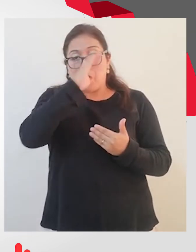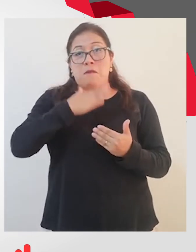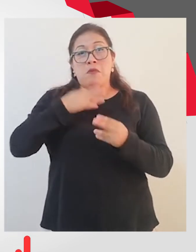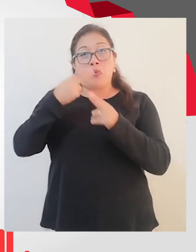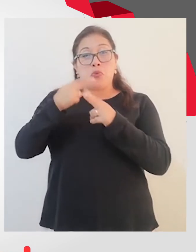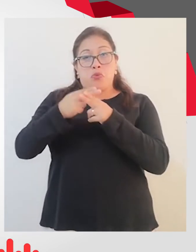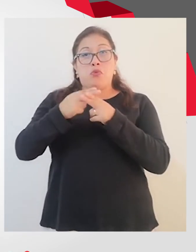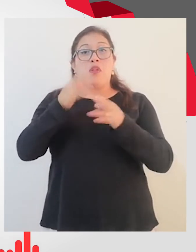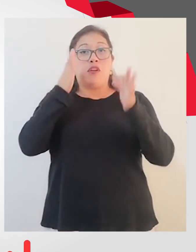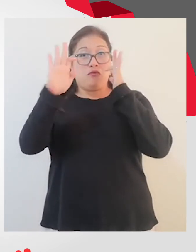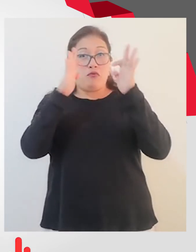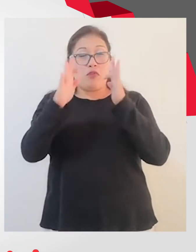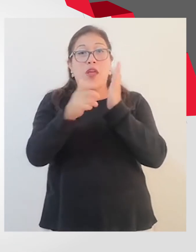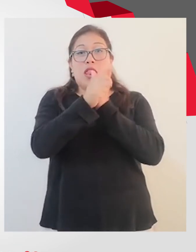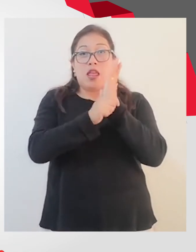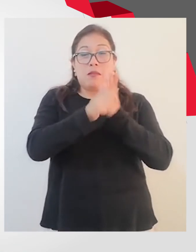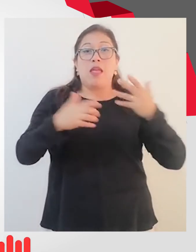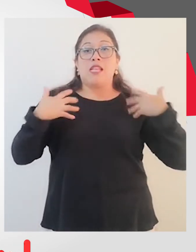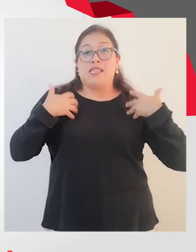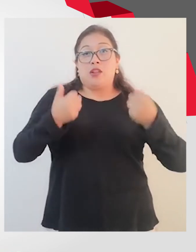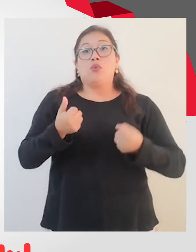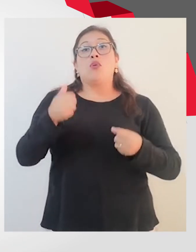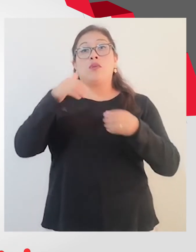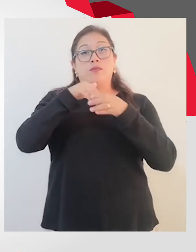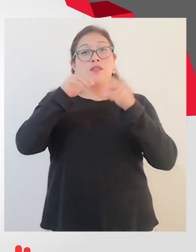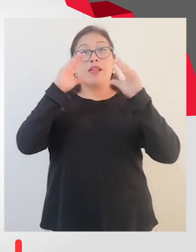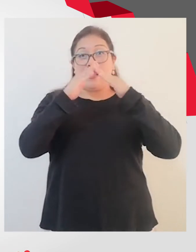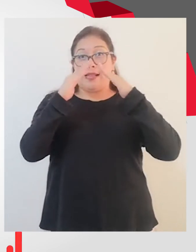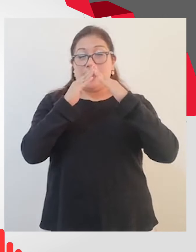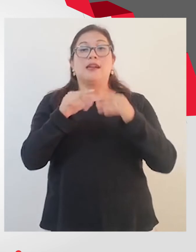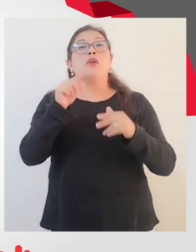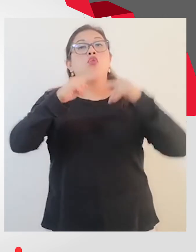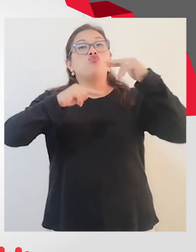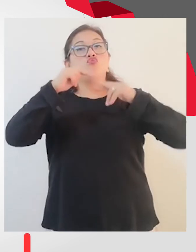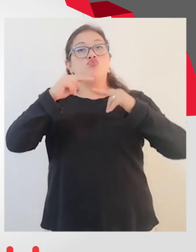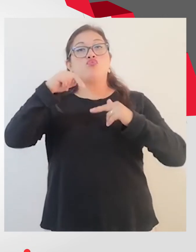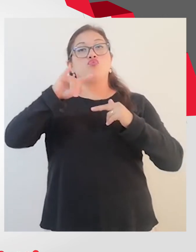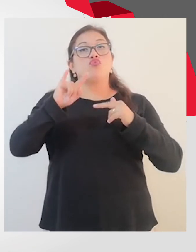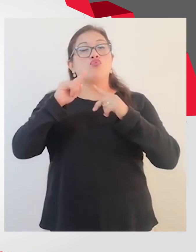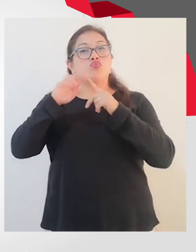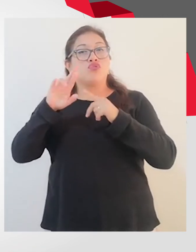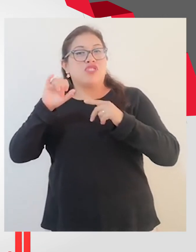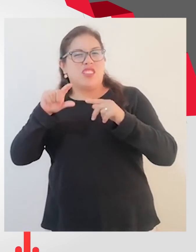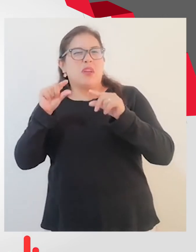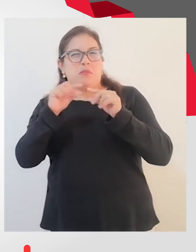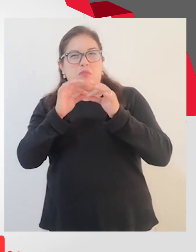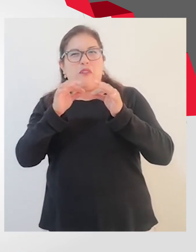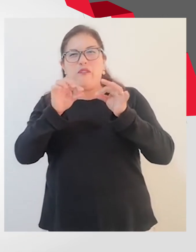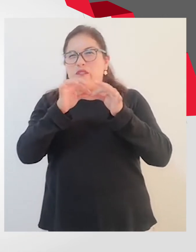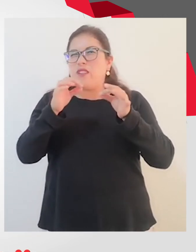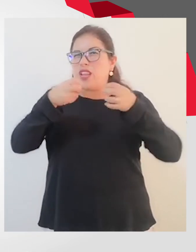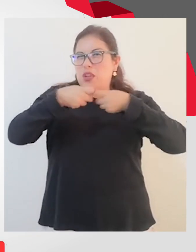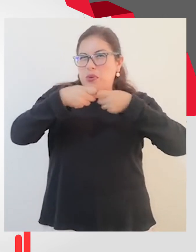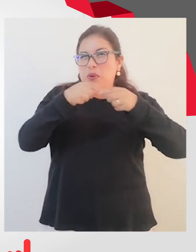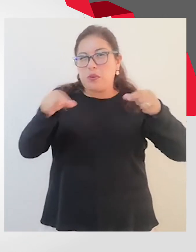en el Facebook de la revista Salud en Casa o en el Instagram de Nutri.tiva, que somos un equipo de